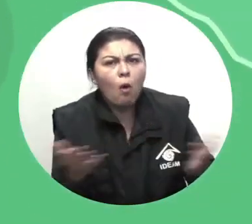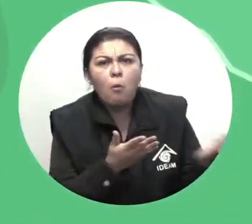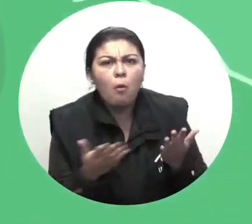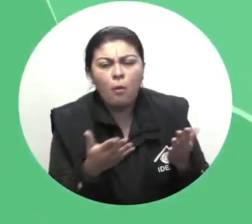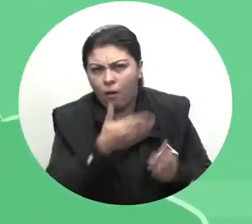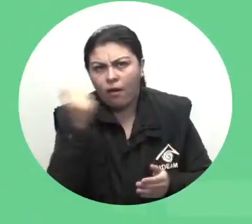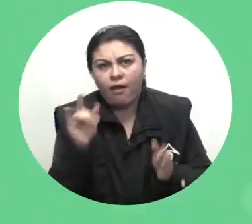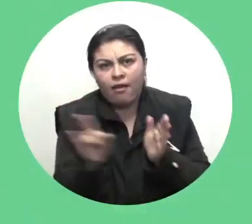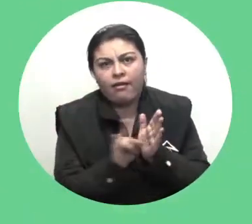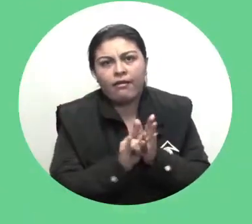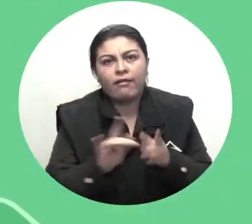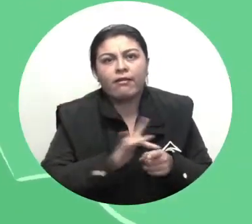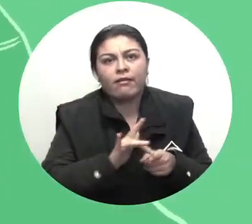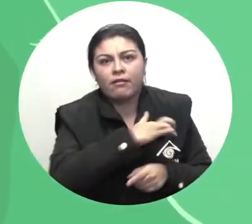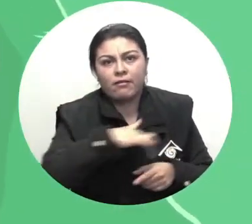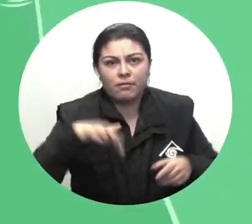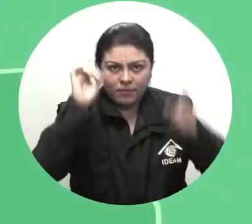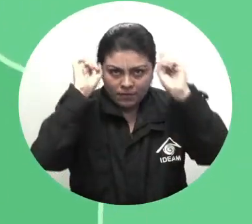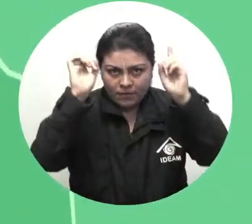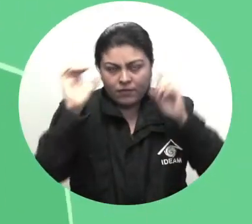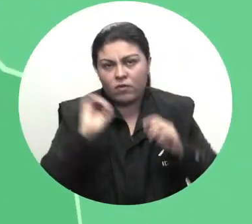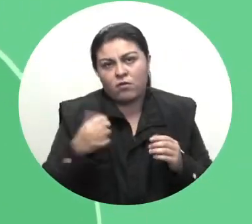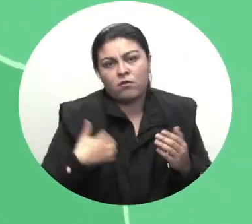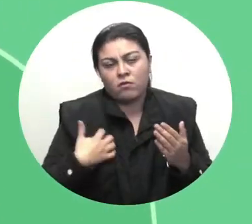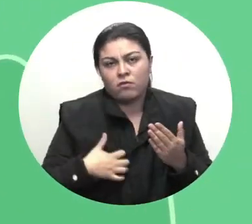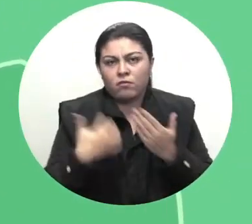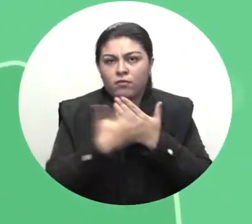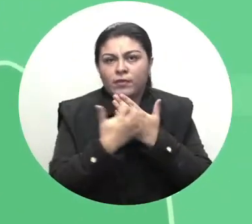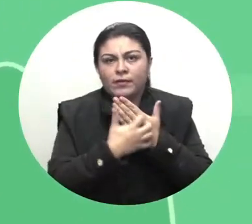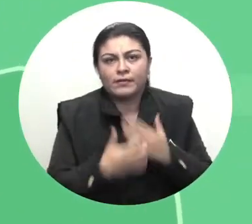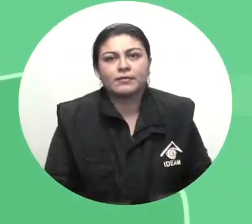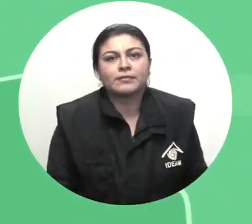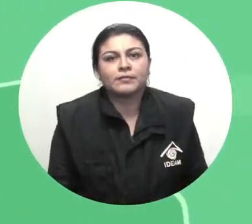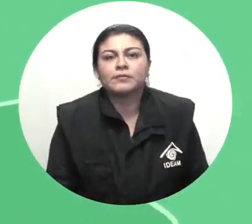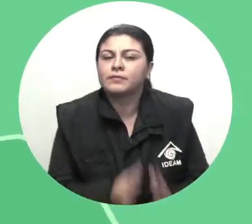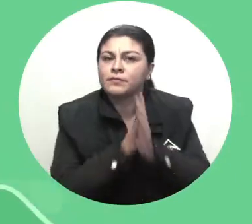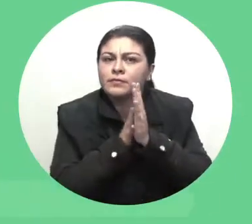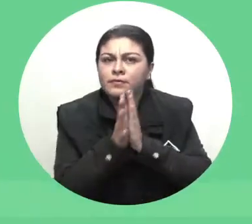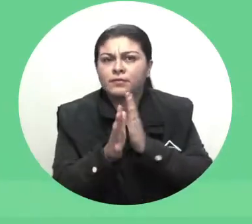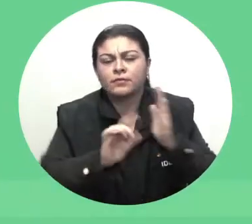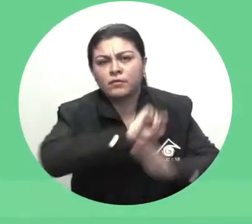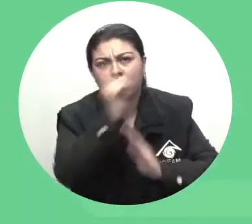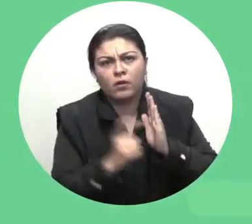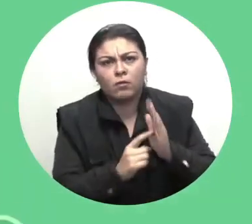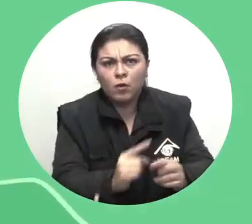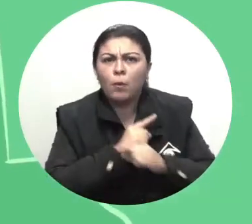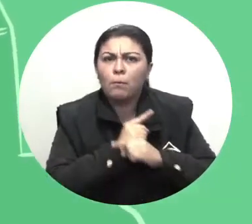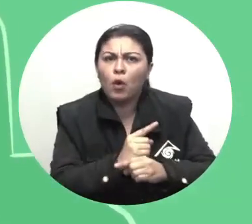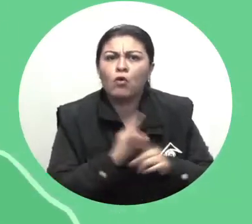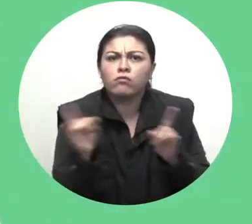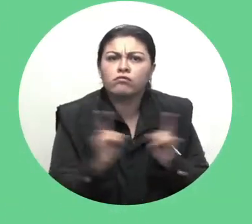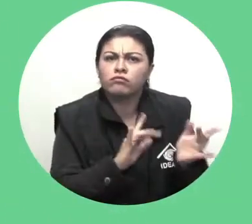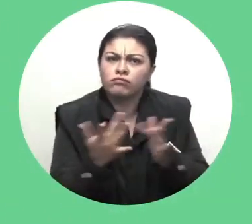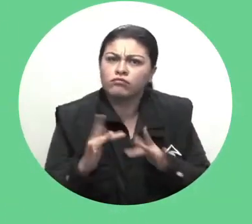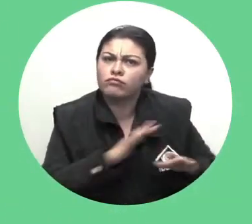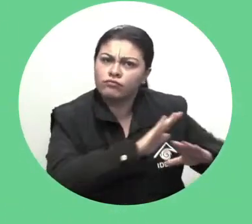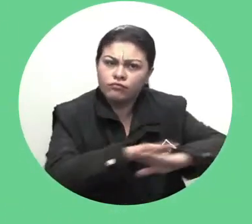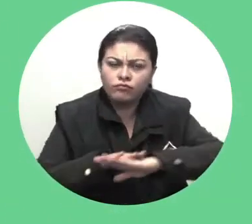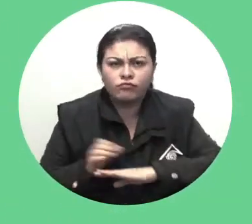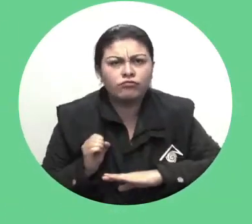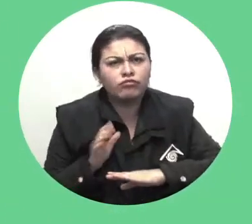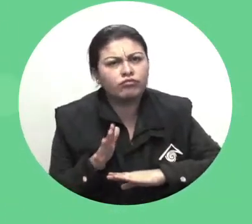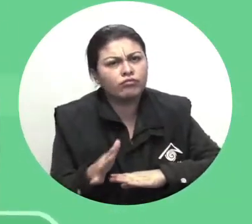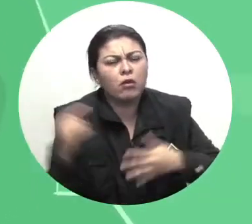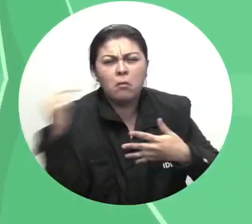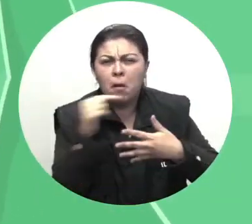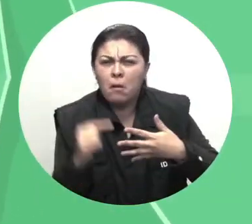instante, descarga nuestra aplicación Mi Pronóstico desde Google Play o App Store. Información en tiempo real, detallada, satelital,